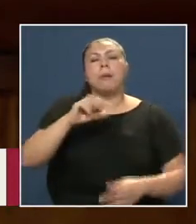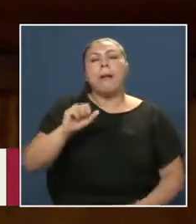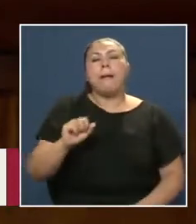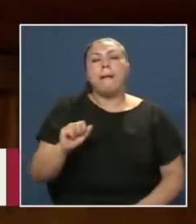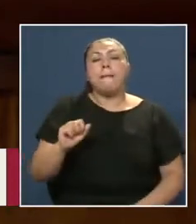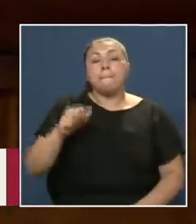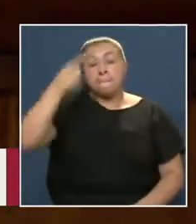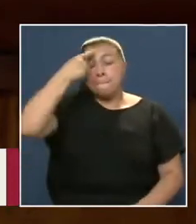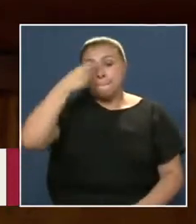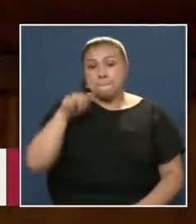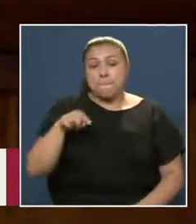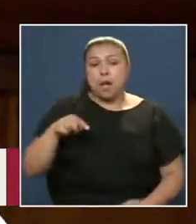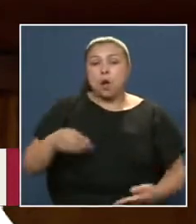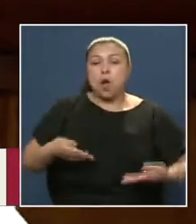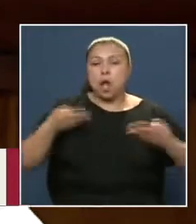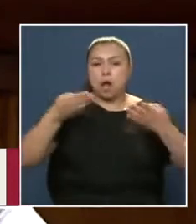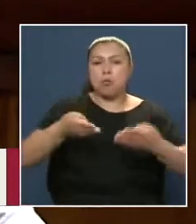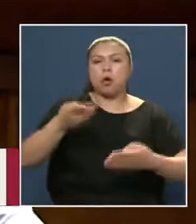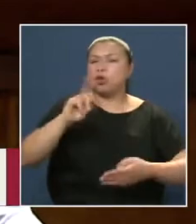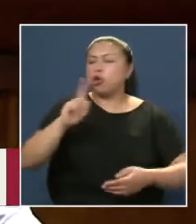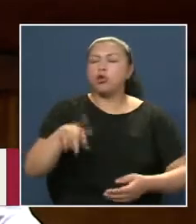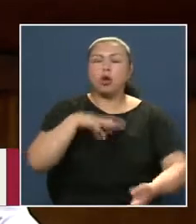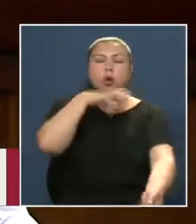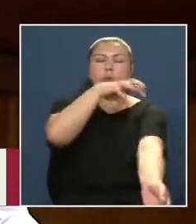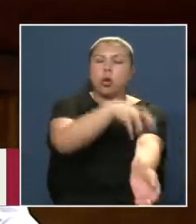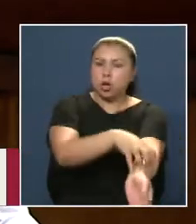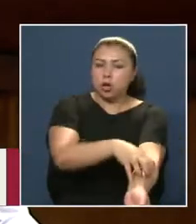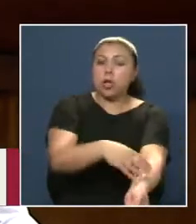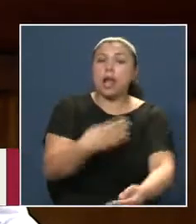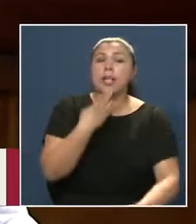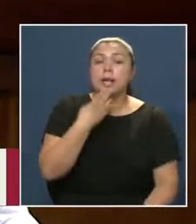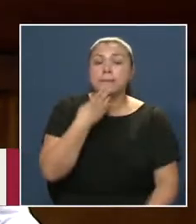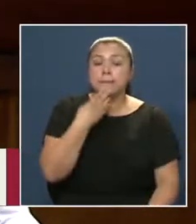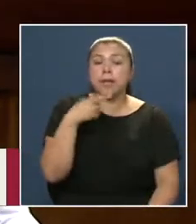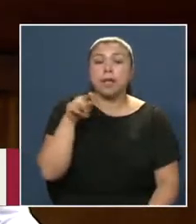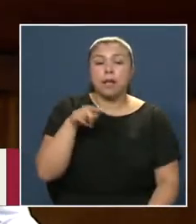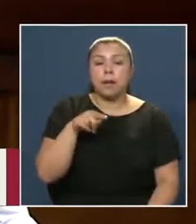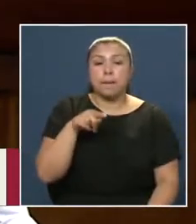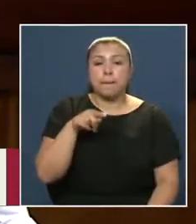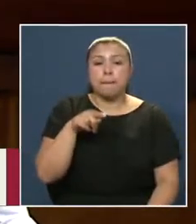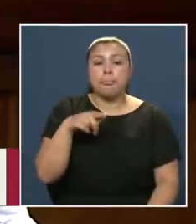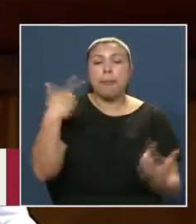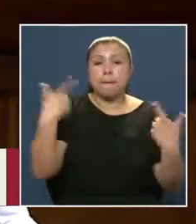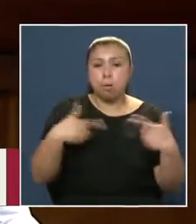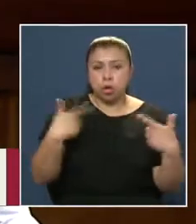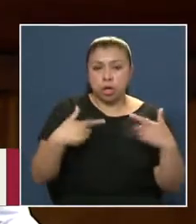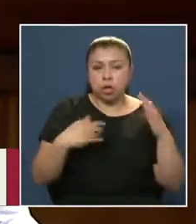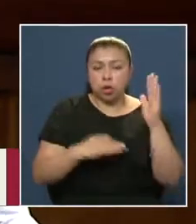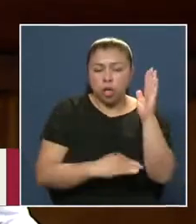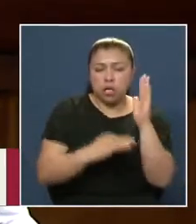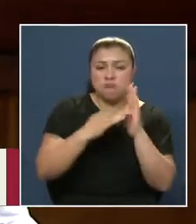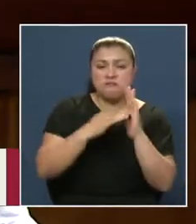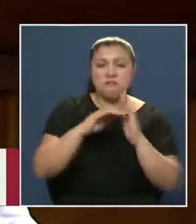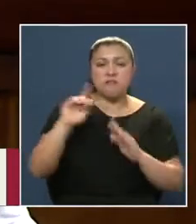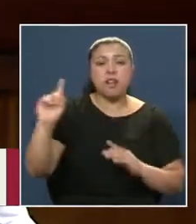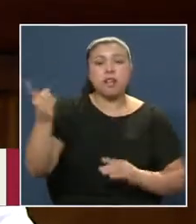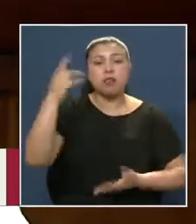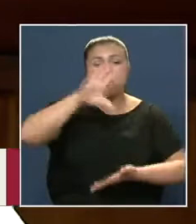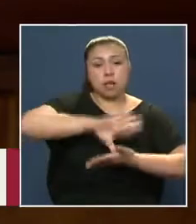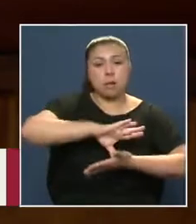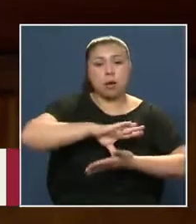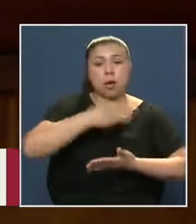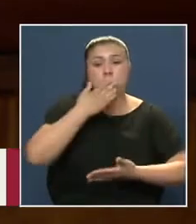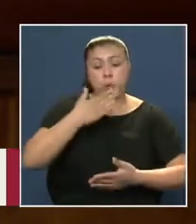Pero Su aporte No solo fue regional También fue Político A nivel nacional Cuando siendo